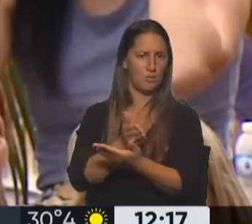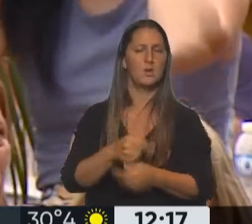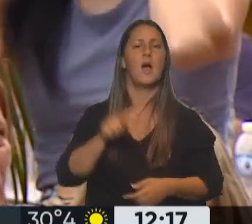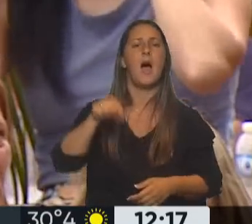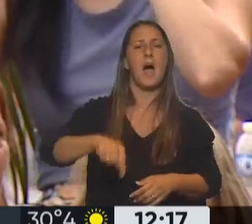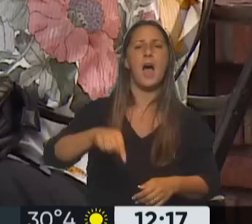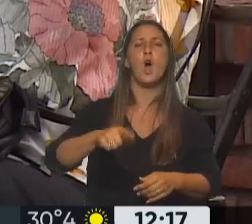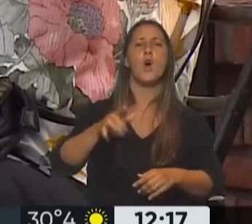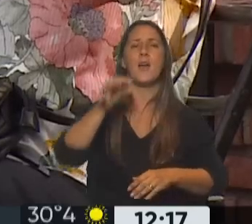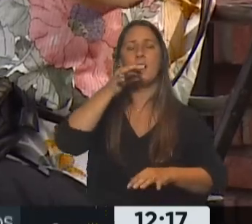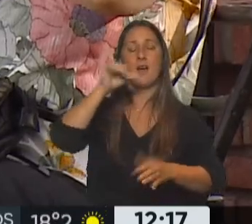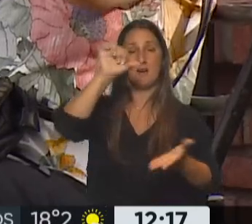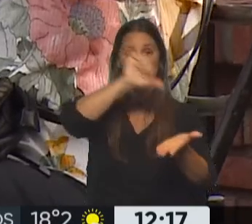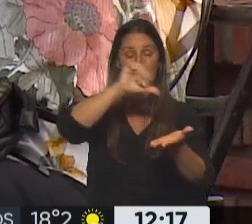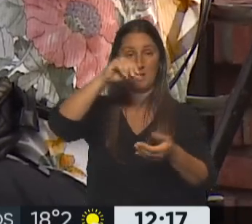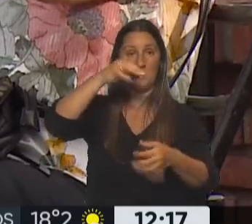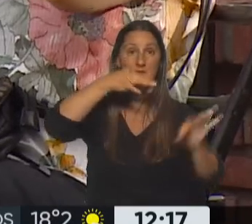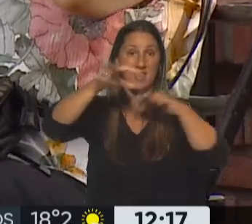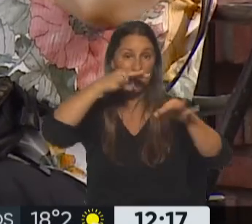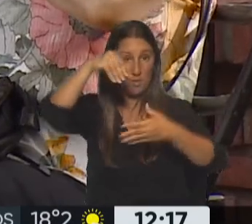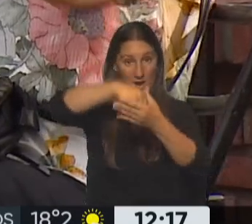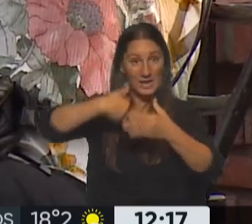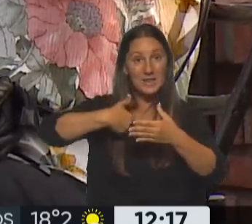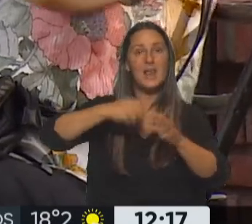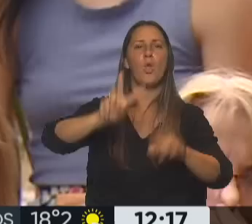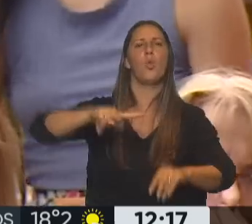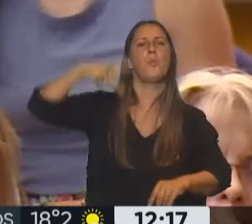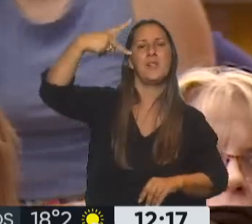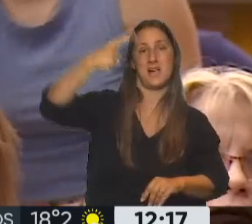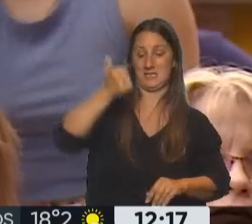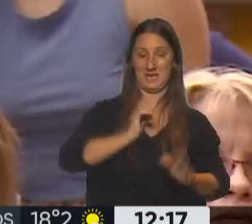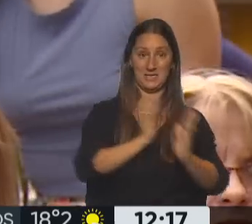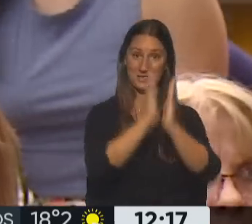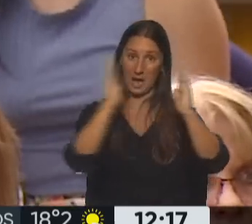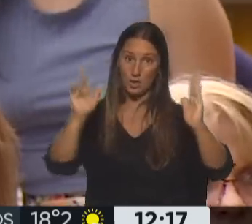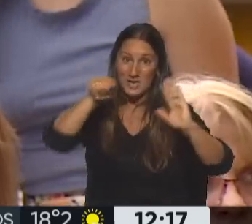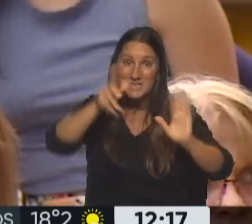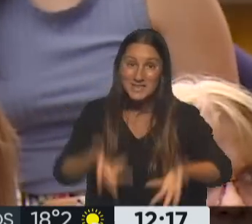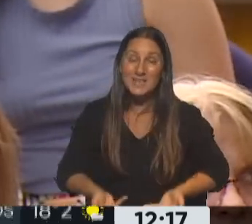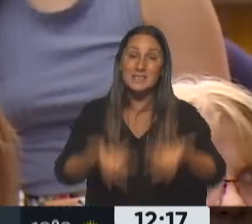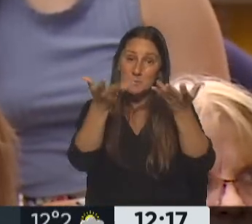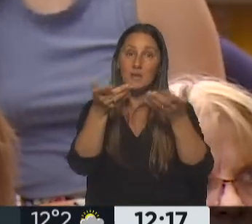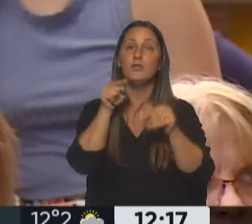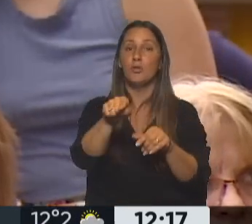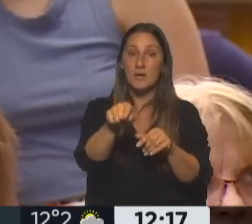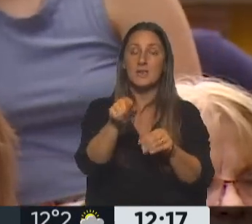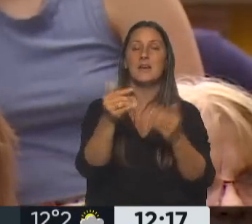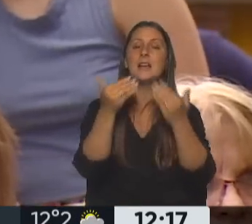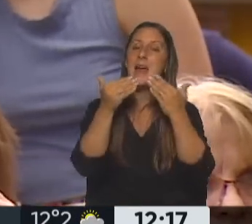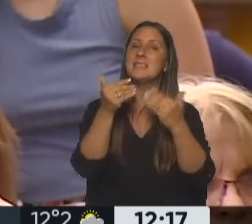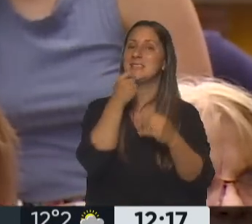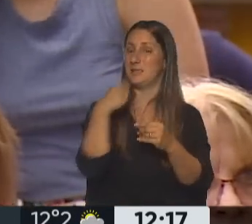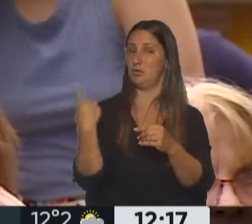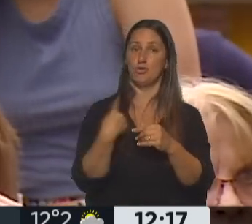duplicar las exportaciones en seis años. Ese crecimiento solo lo vamos a poder mantener si